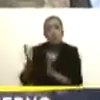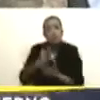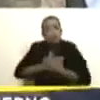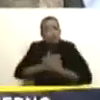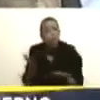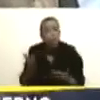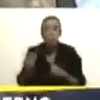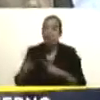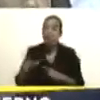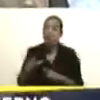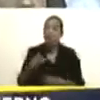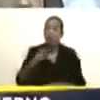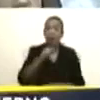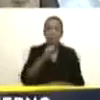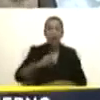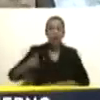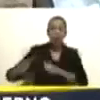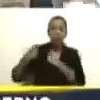pero por las malas nunca,